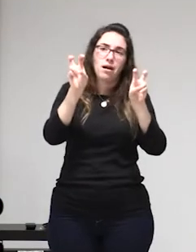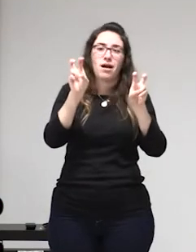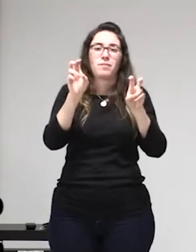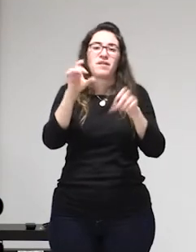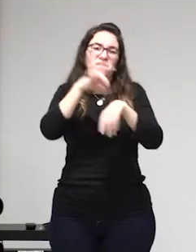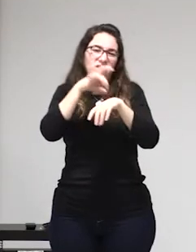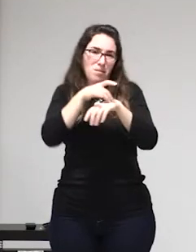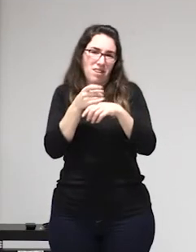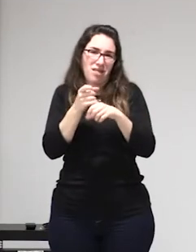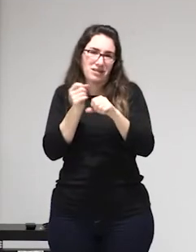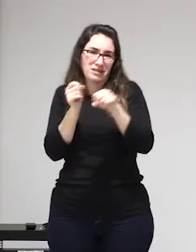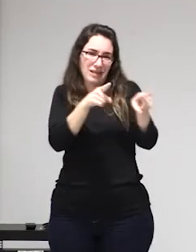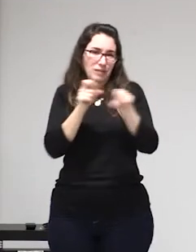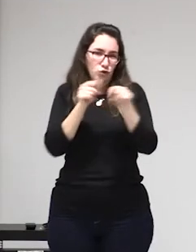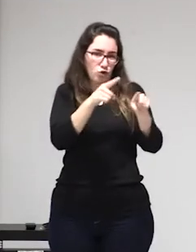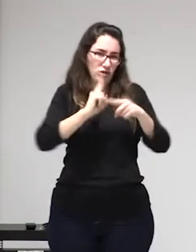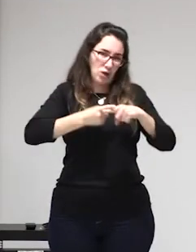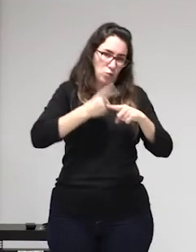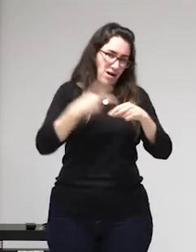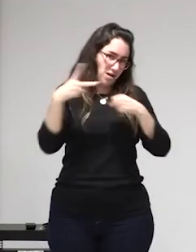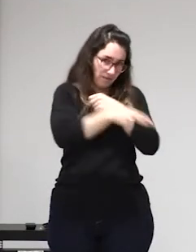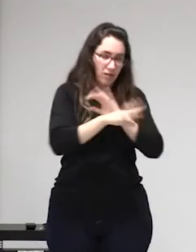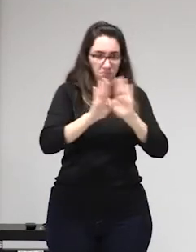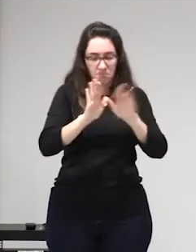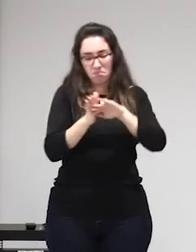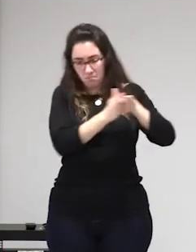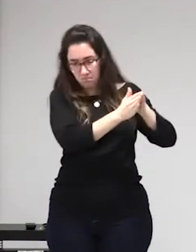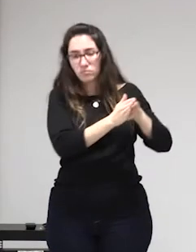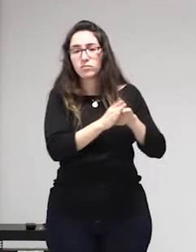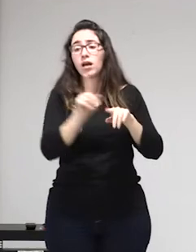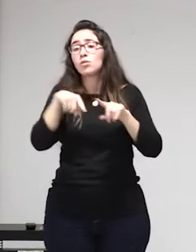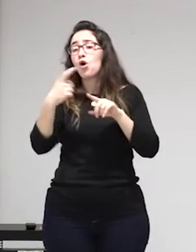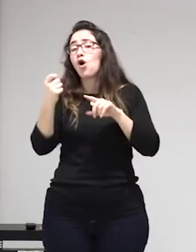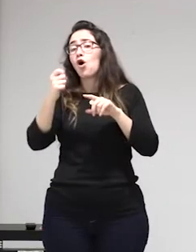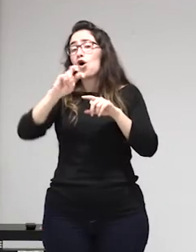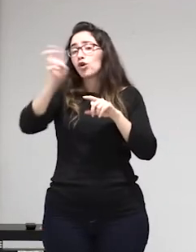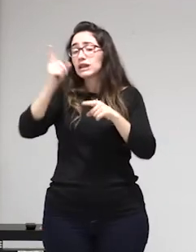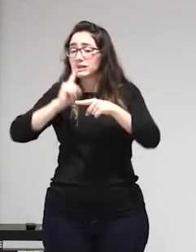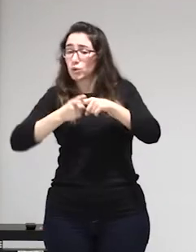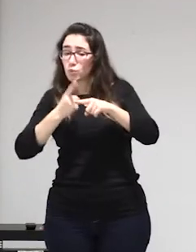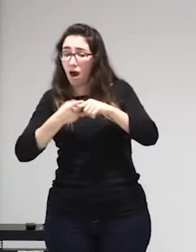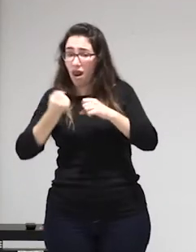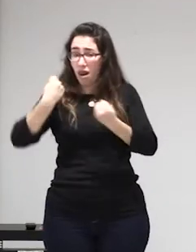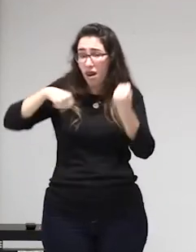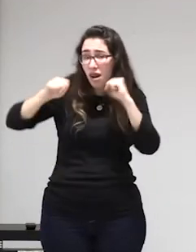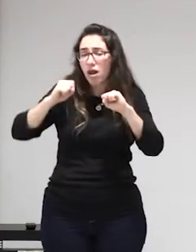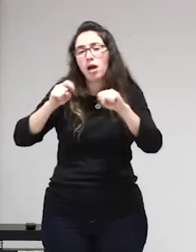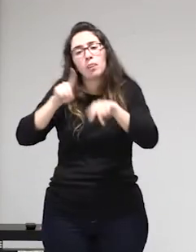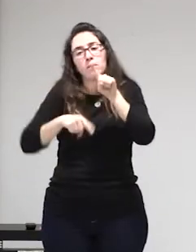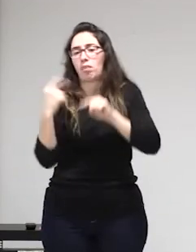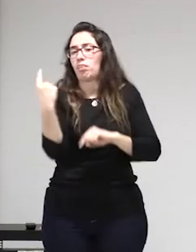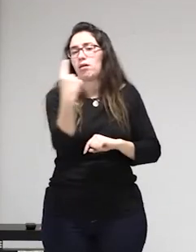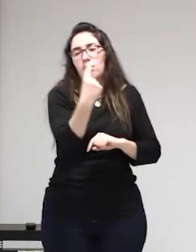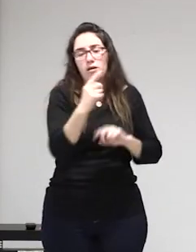prostitución es un trabajo tendría que pasar por una serie de protocolos casi casi como si tuviéramos que trabajar con un traje de buzo